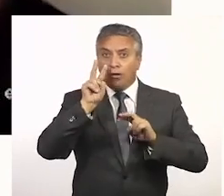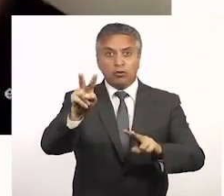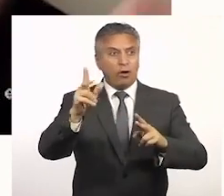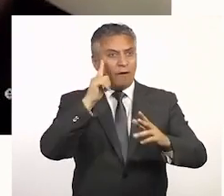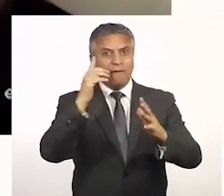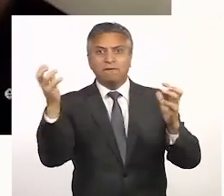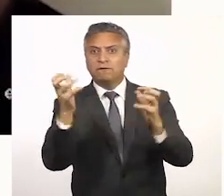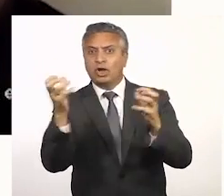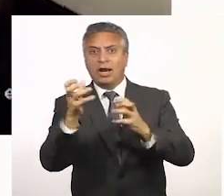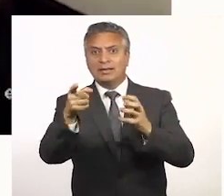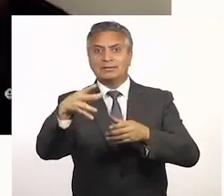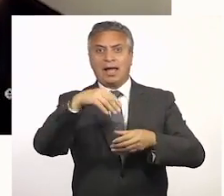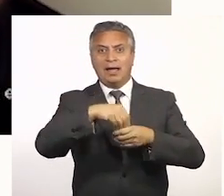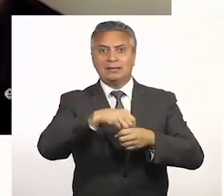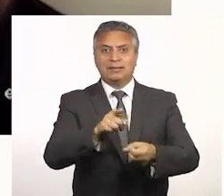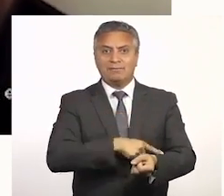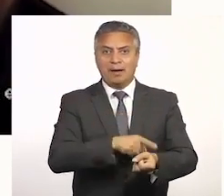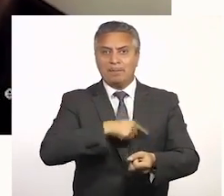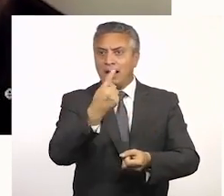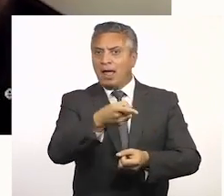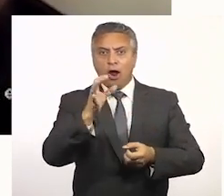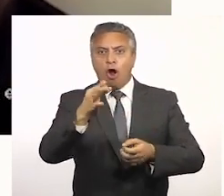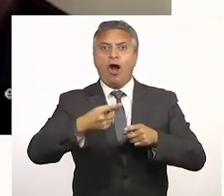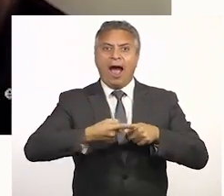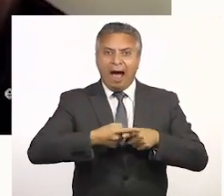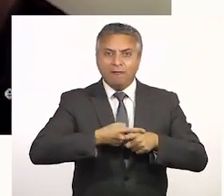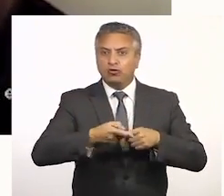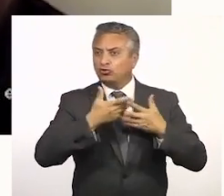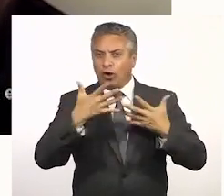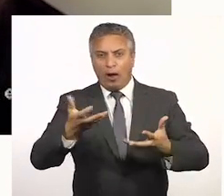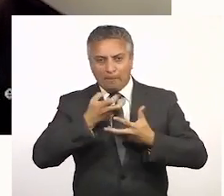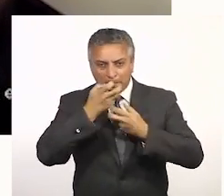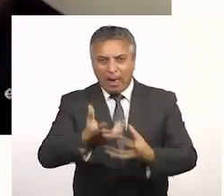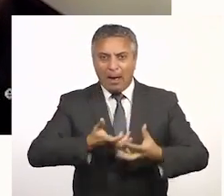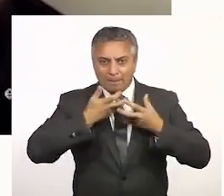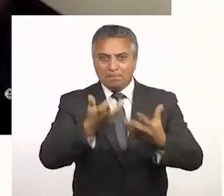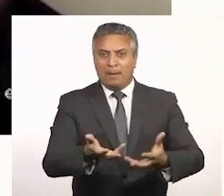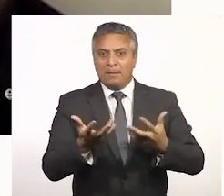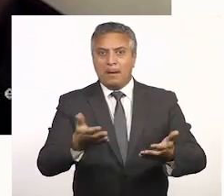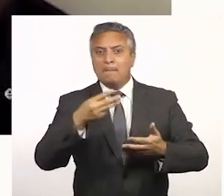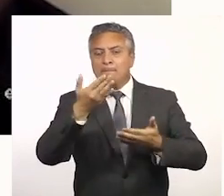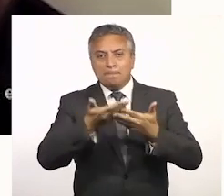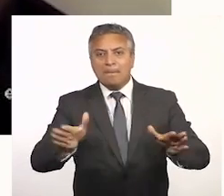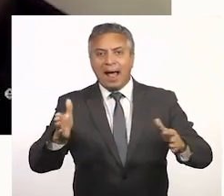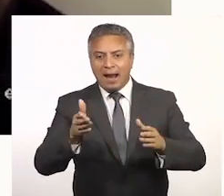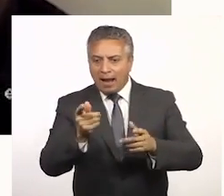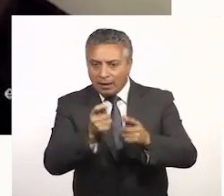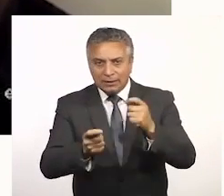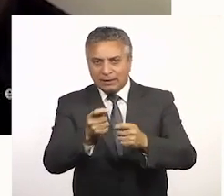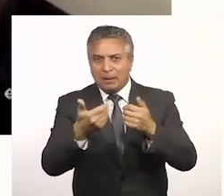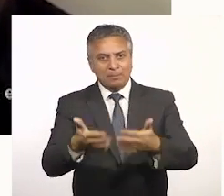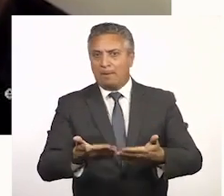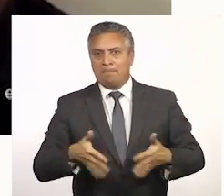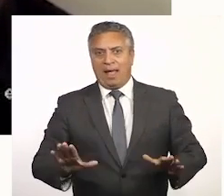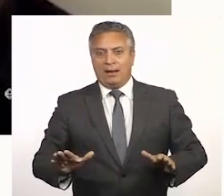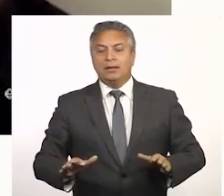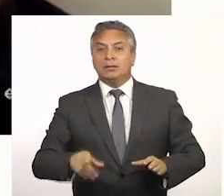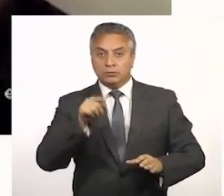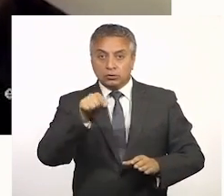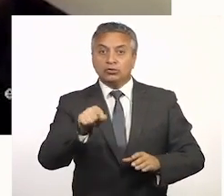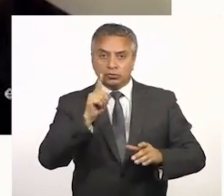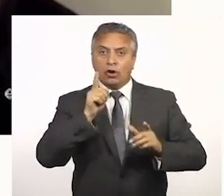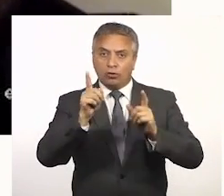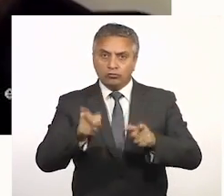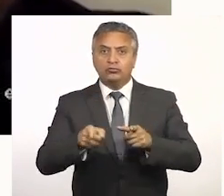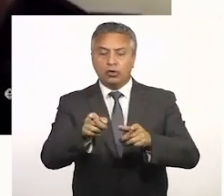estar los niños visibilizando violencia entre las familias o situaciones de abuso y de maltrato. También es un momento en que tienen